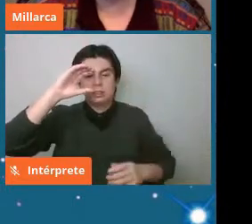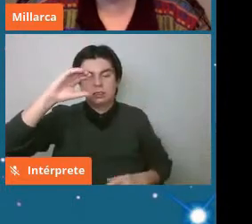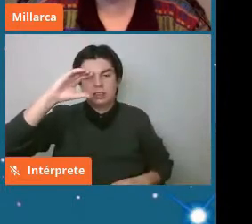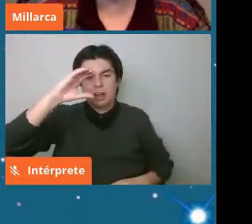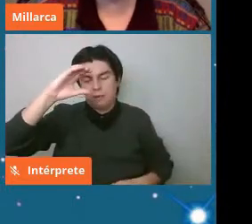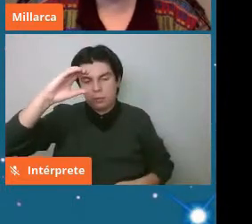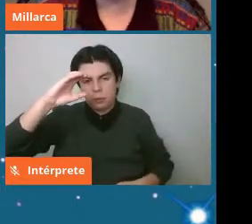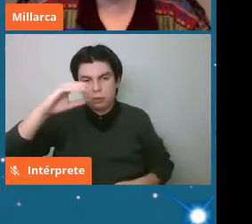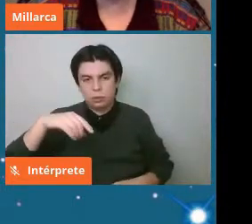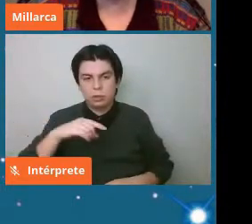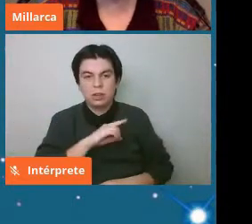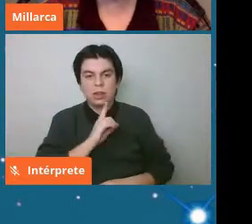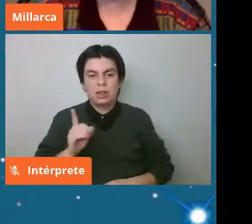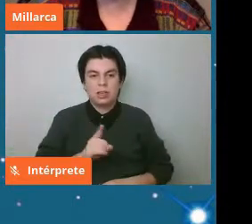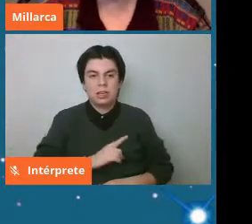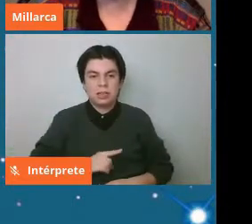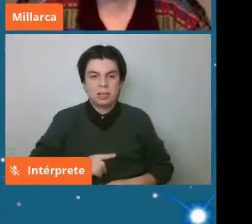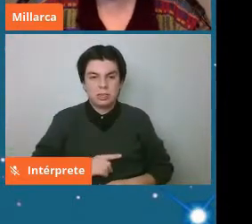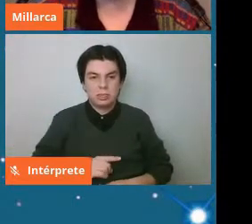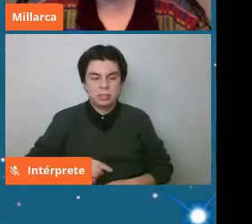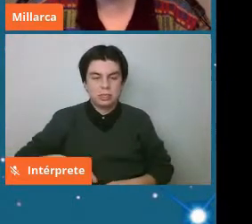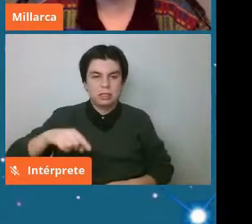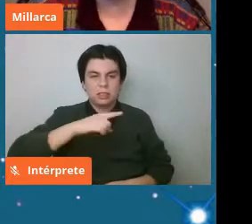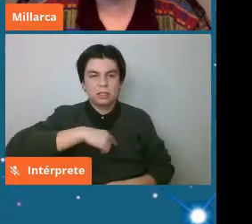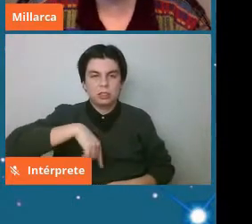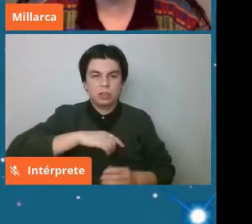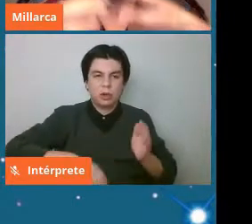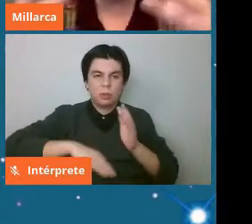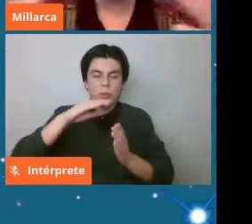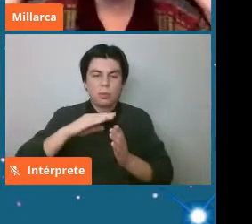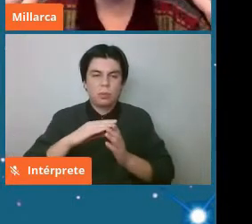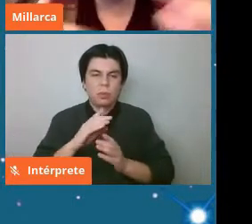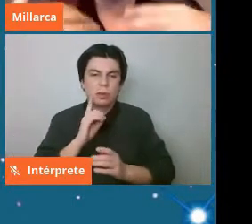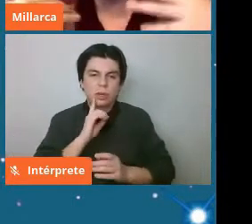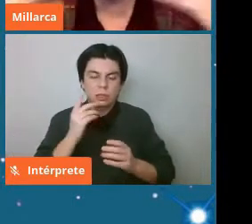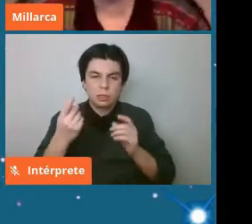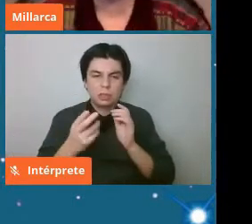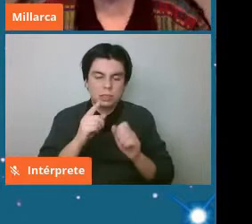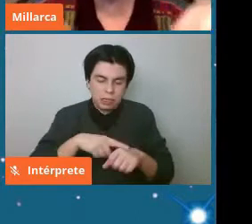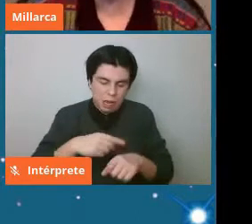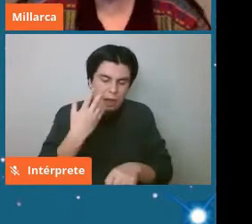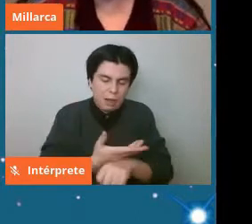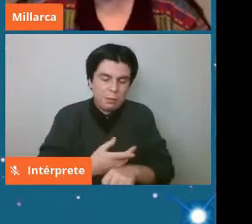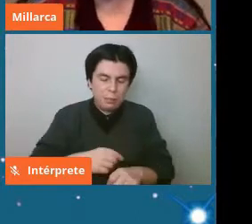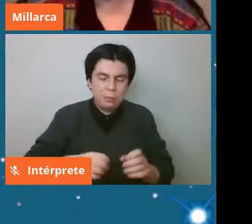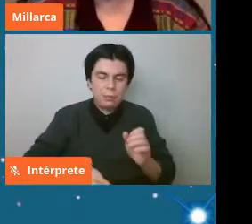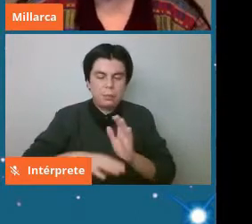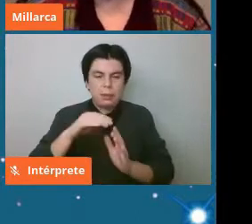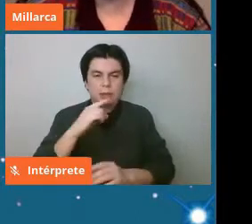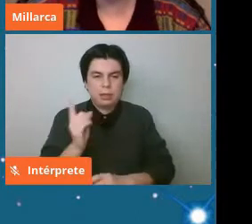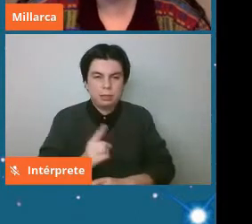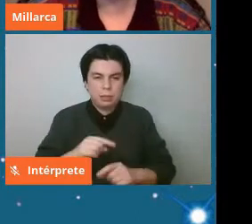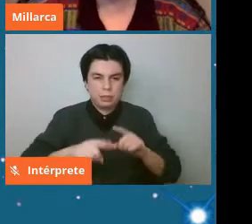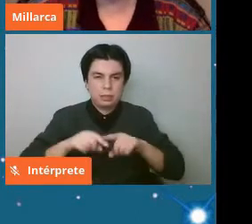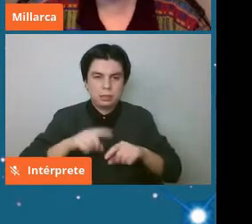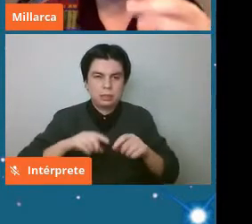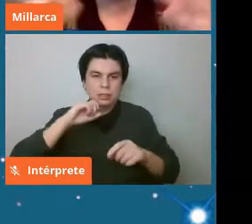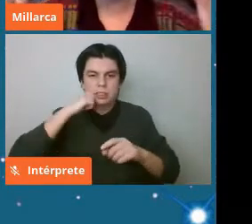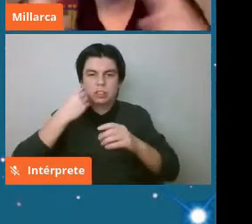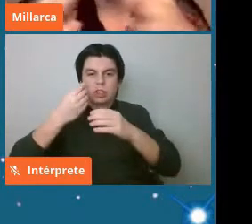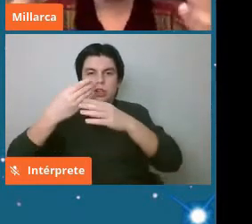que serían lo más representativo de los meteoritos en la tierra son solamente un fragmento de la gran cantidad de otros asteroides